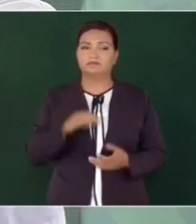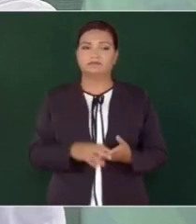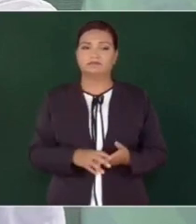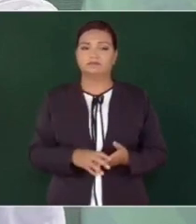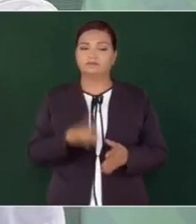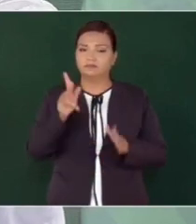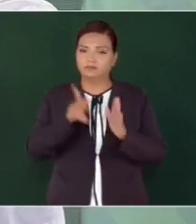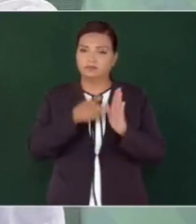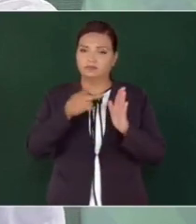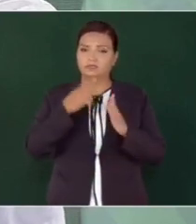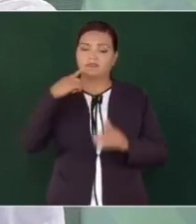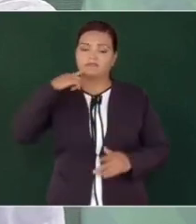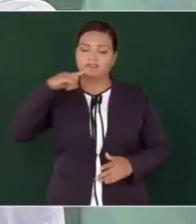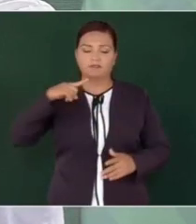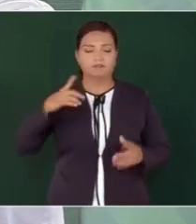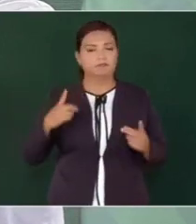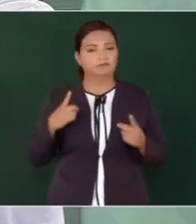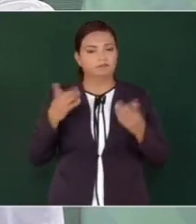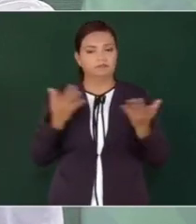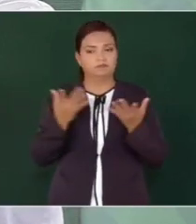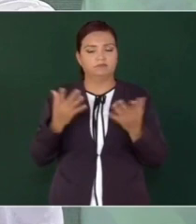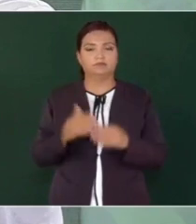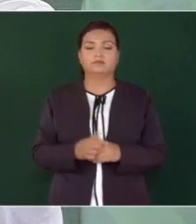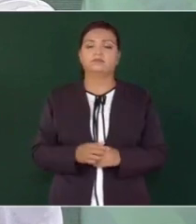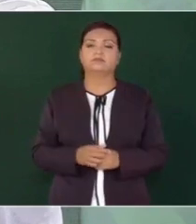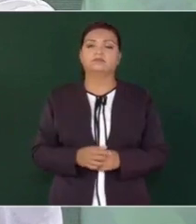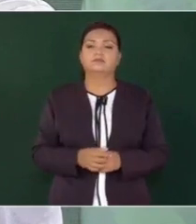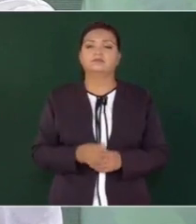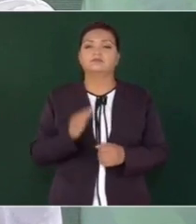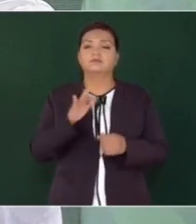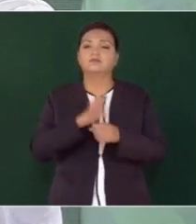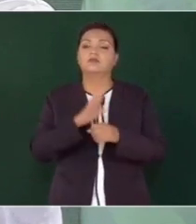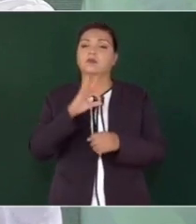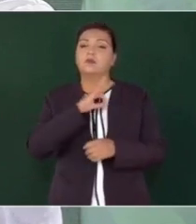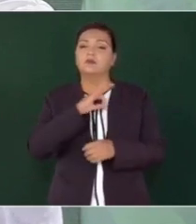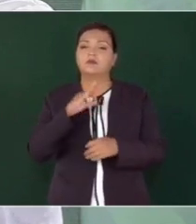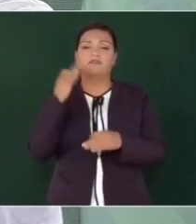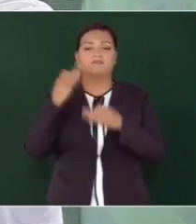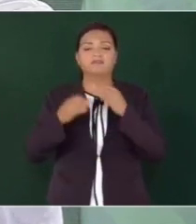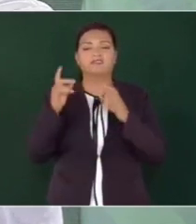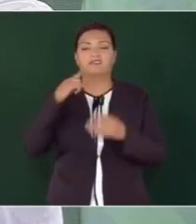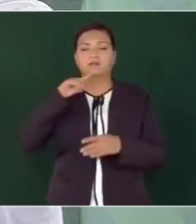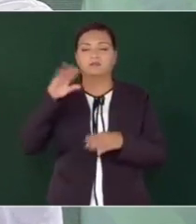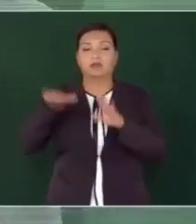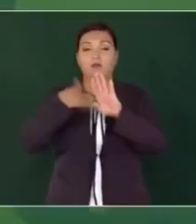levantar una demanda que habían interpuesto contra el Tren Mayo.